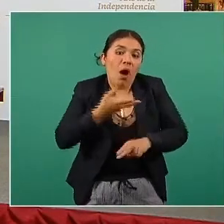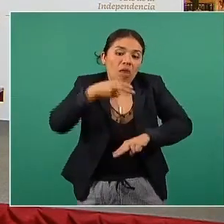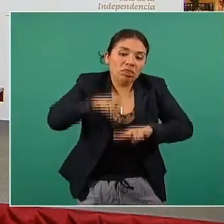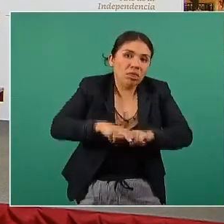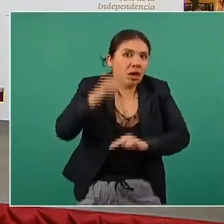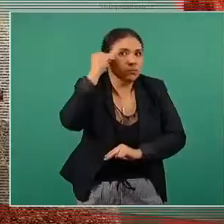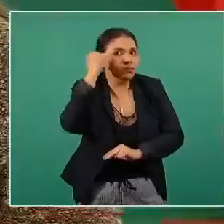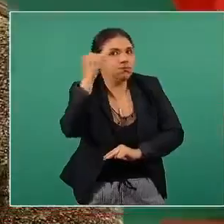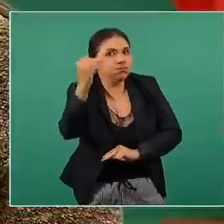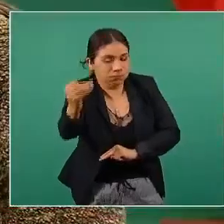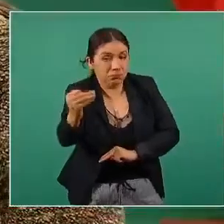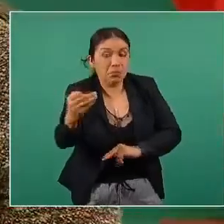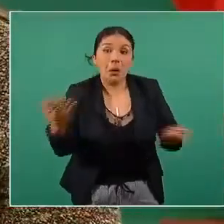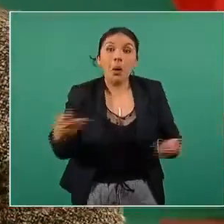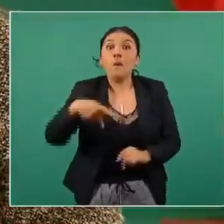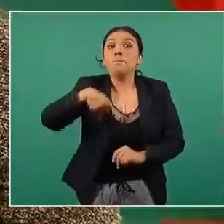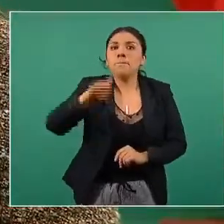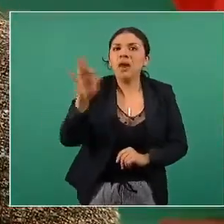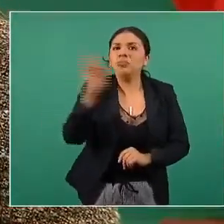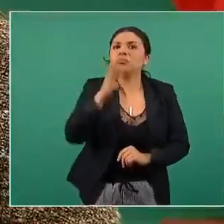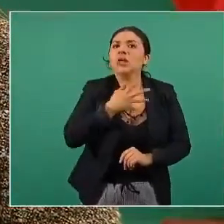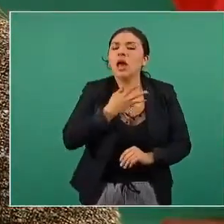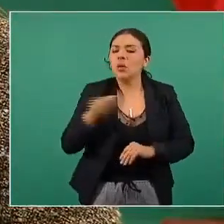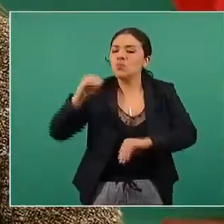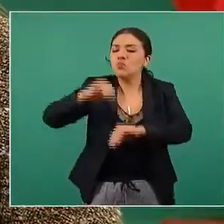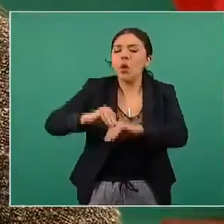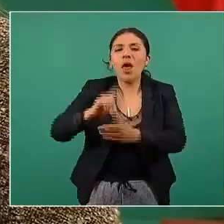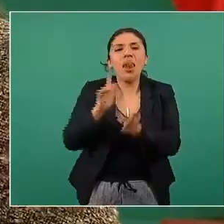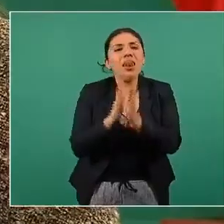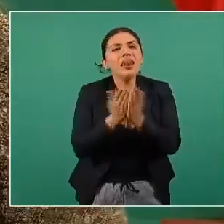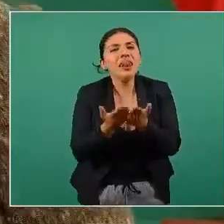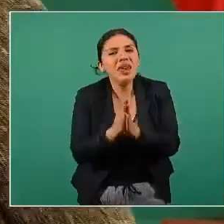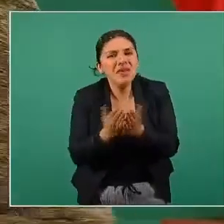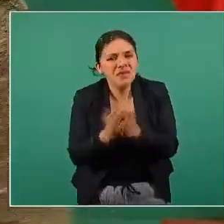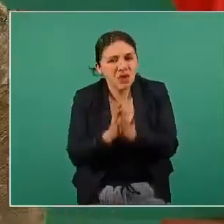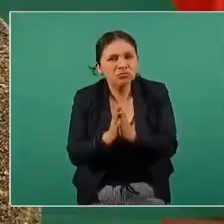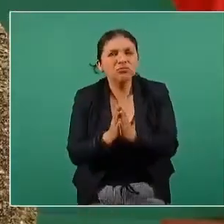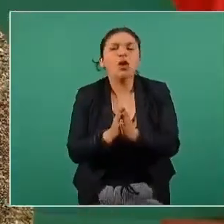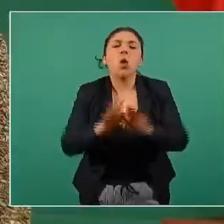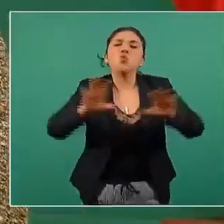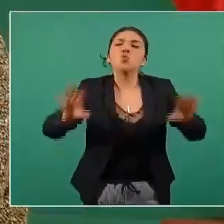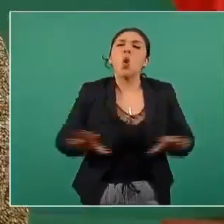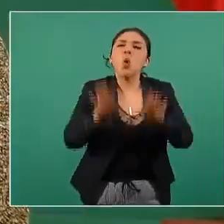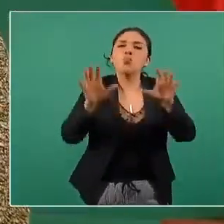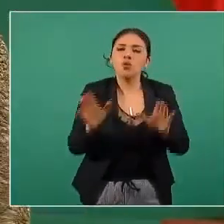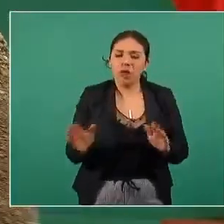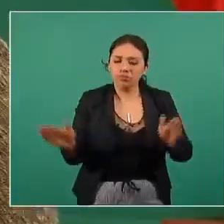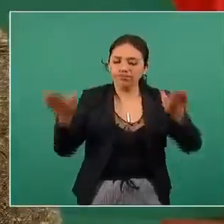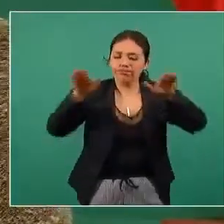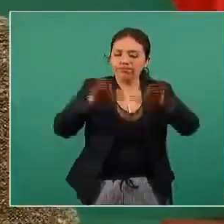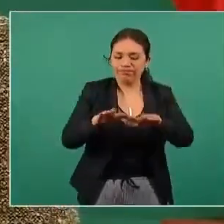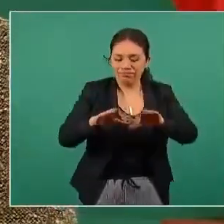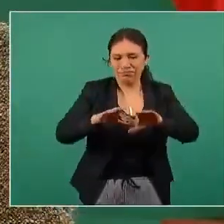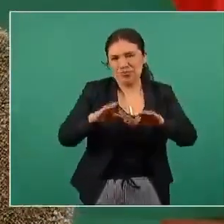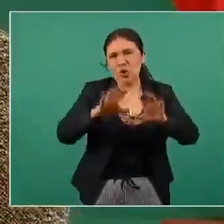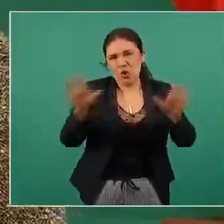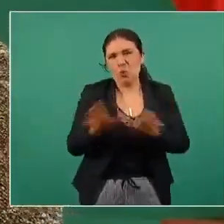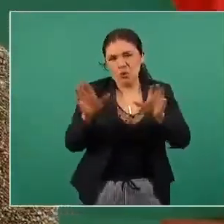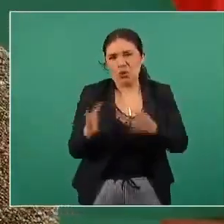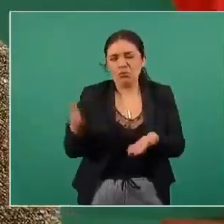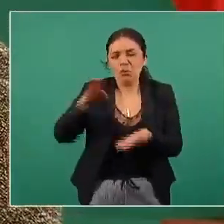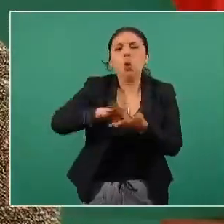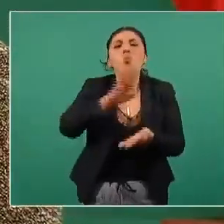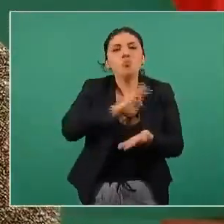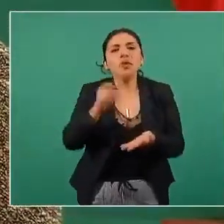todo el tiempo pero si pongo algunos libros y pongo mi computadora encima de los libros me voy a poder estar